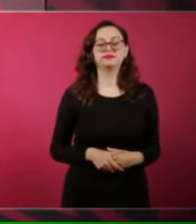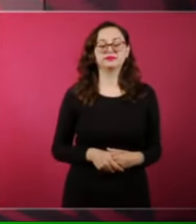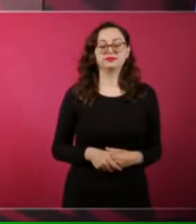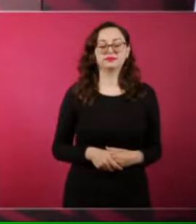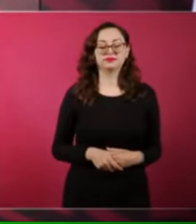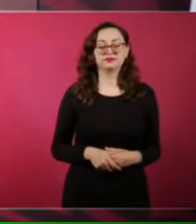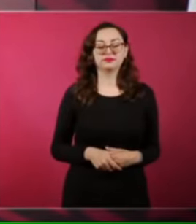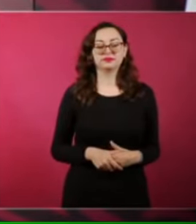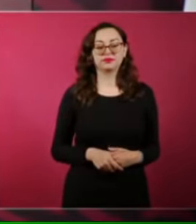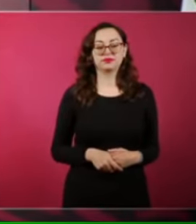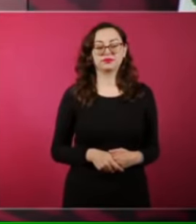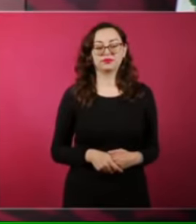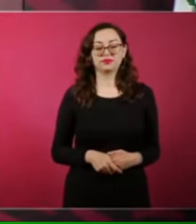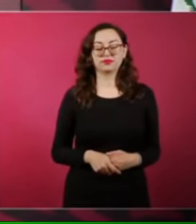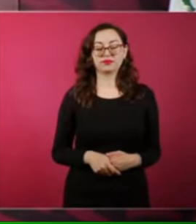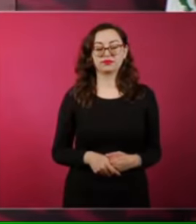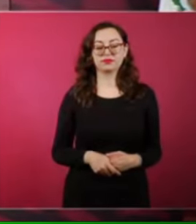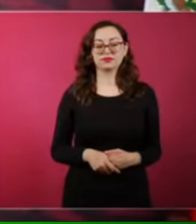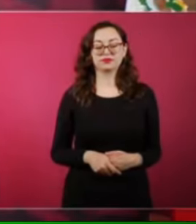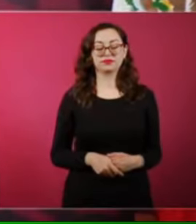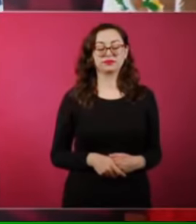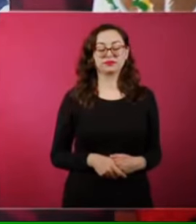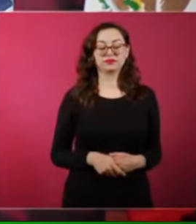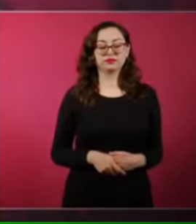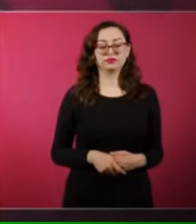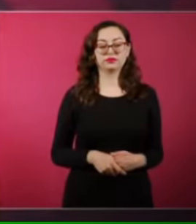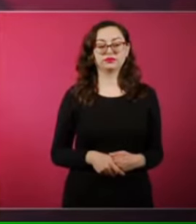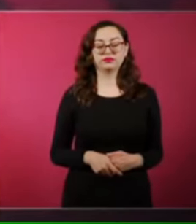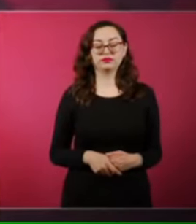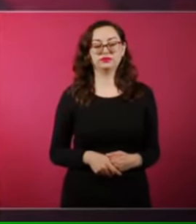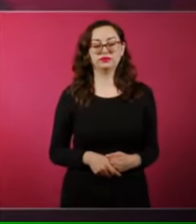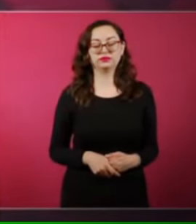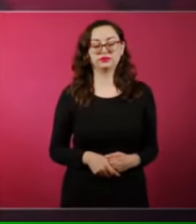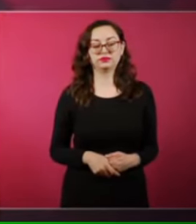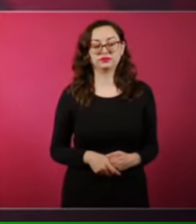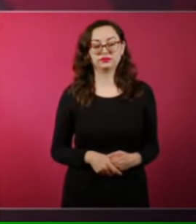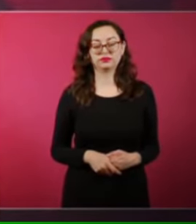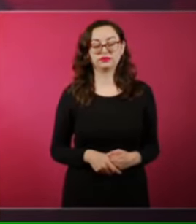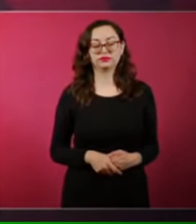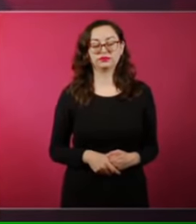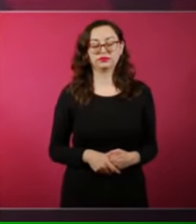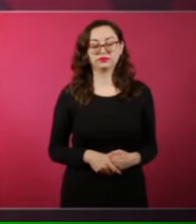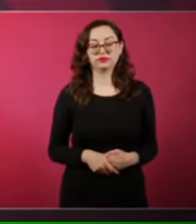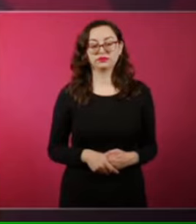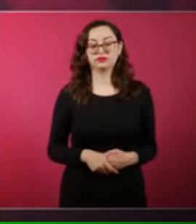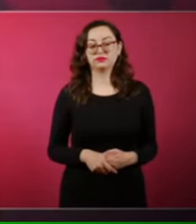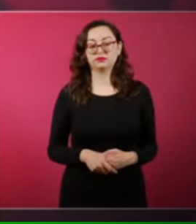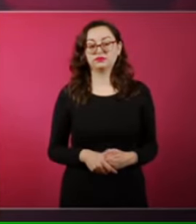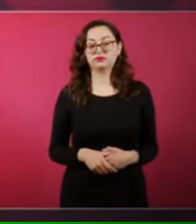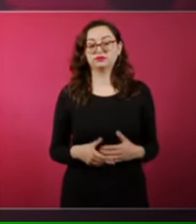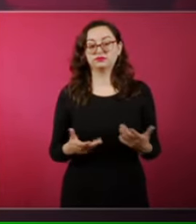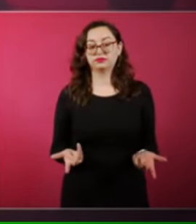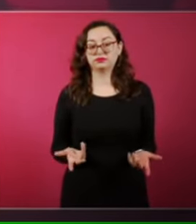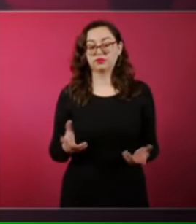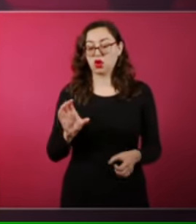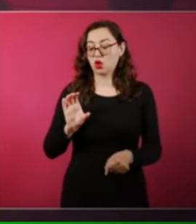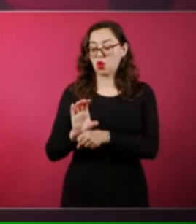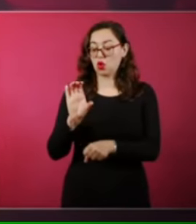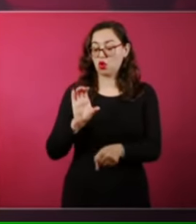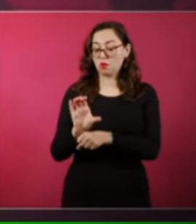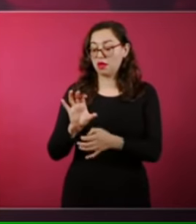Entonces, los colombianos no querían la desintegración de lo que llamaban la Gran Colombia.